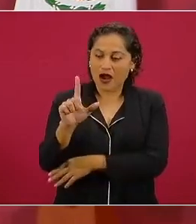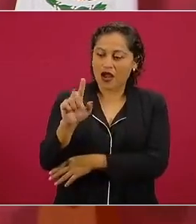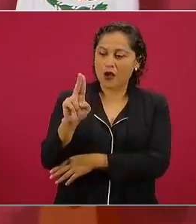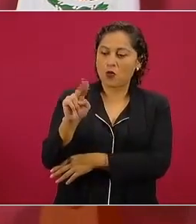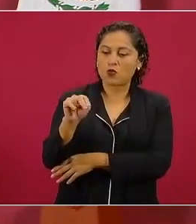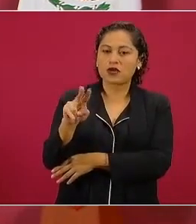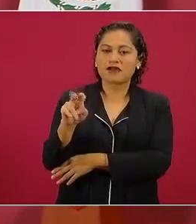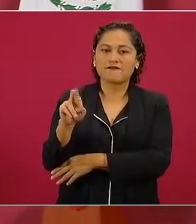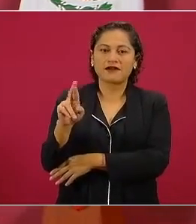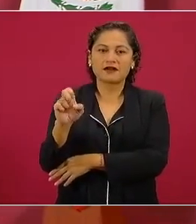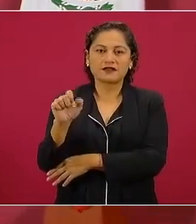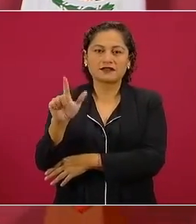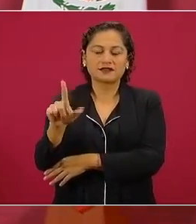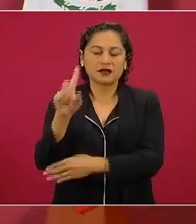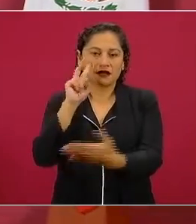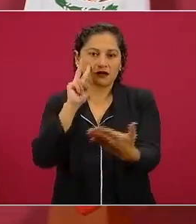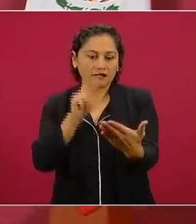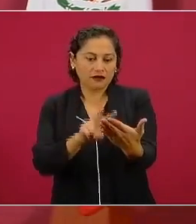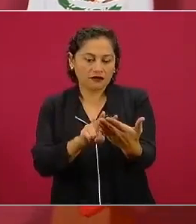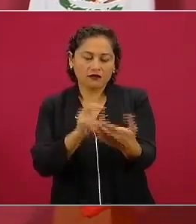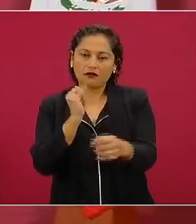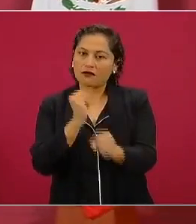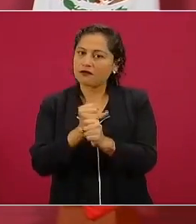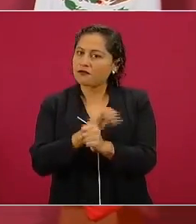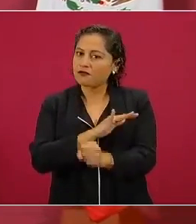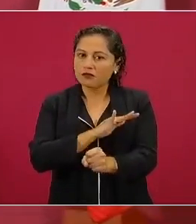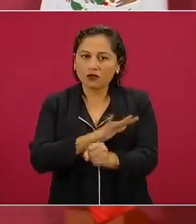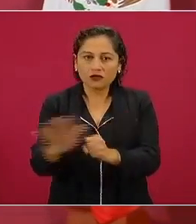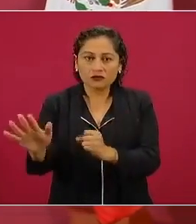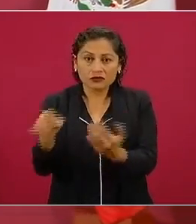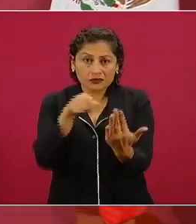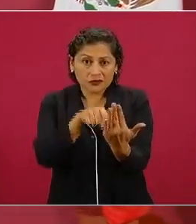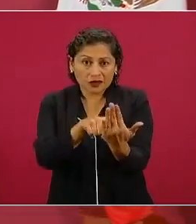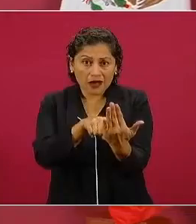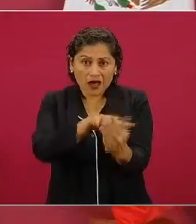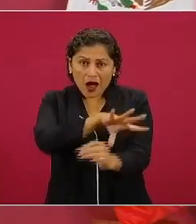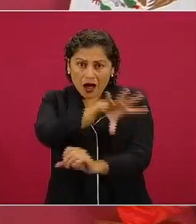editoriales, todas sus columnas, todas sus notas en contra.